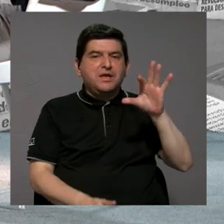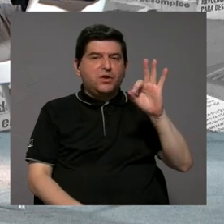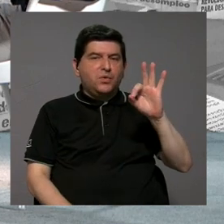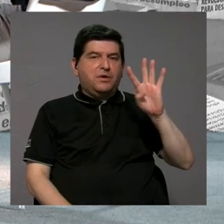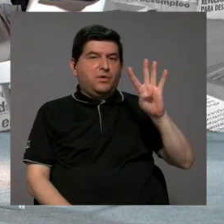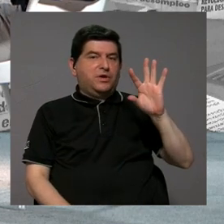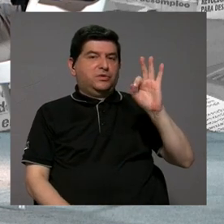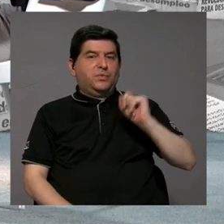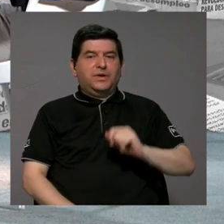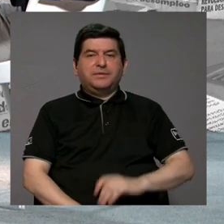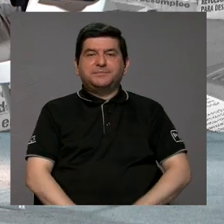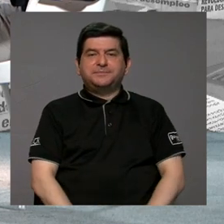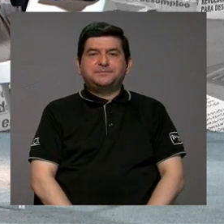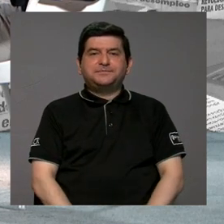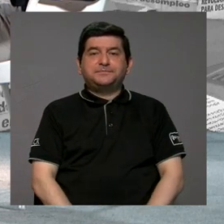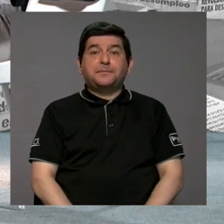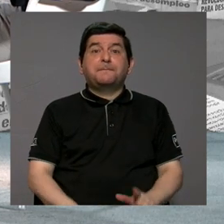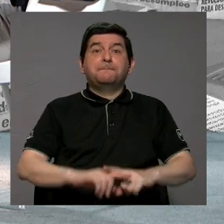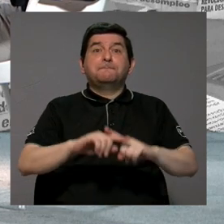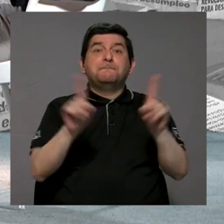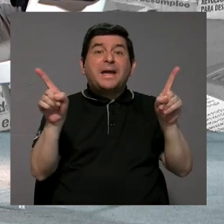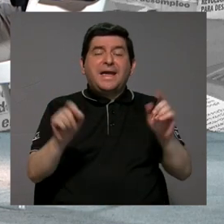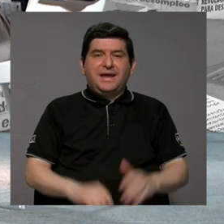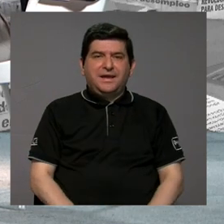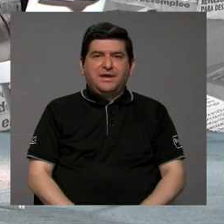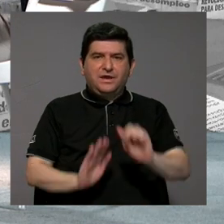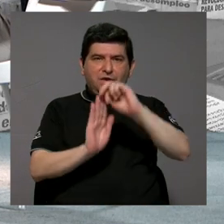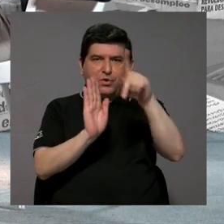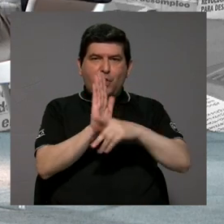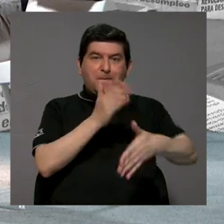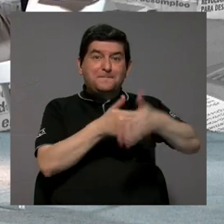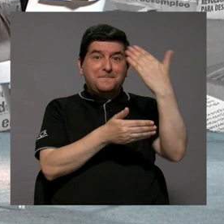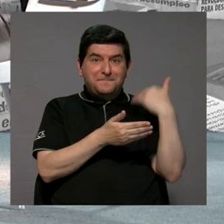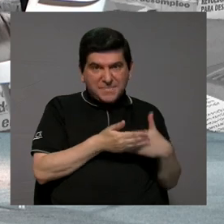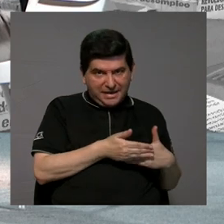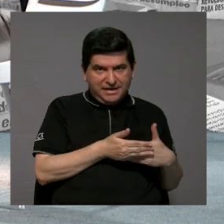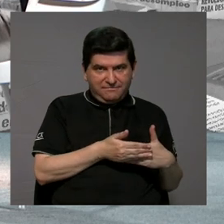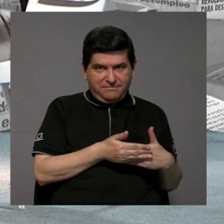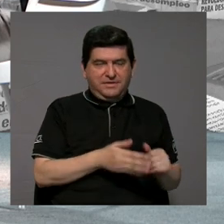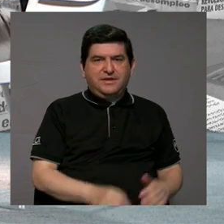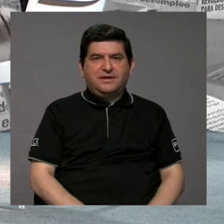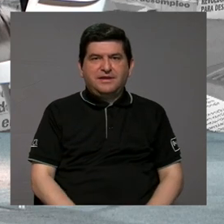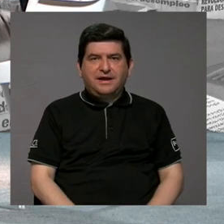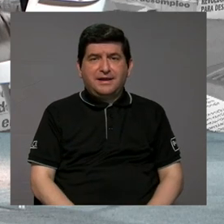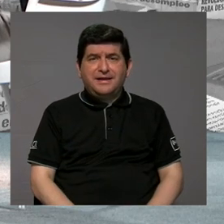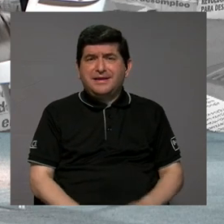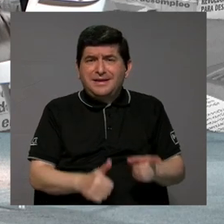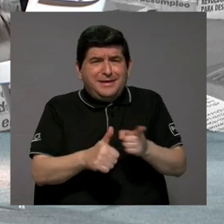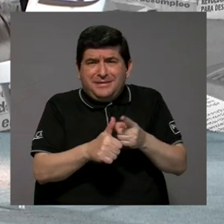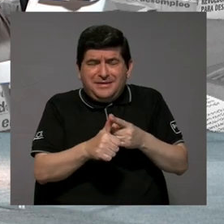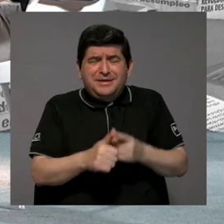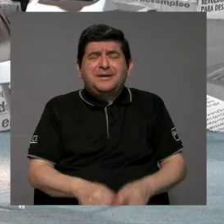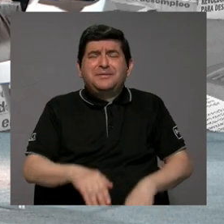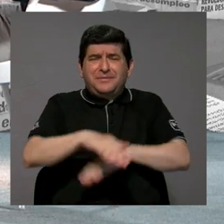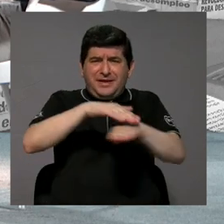en 1949, pero la Constitución anterior, que era básicamente la base de